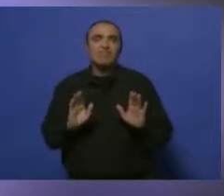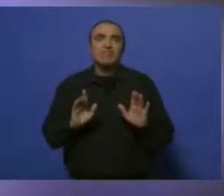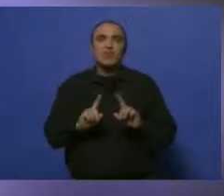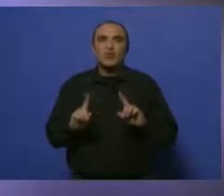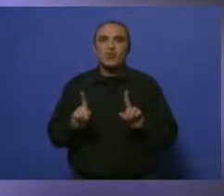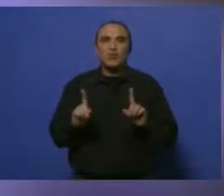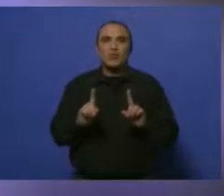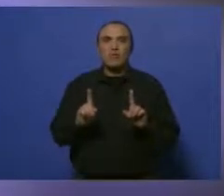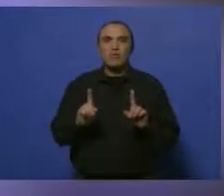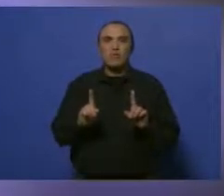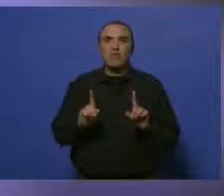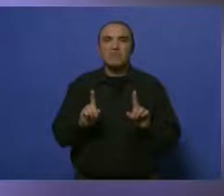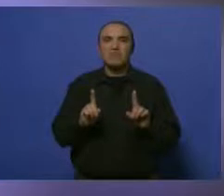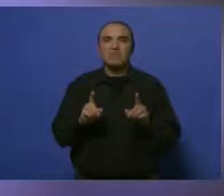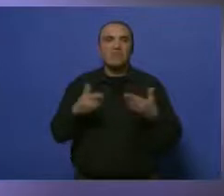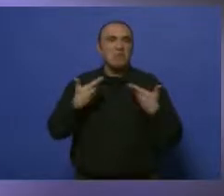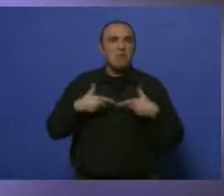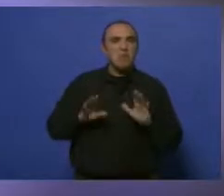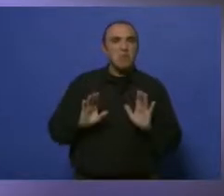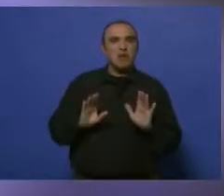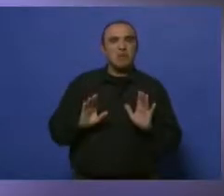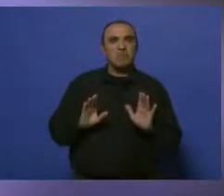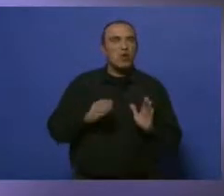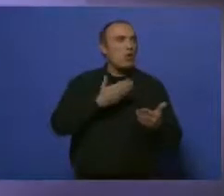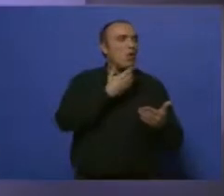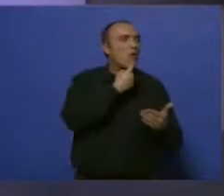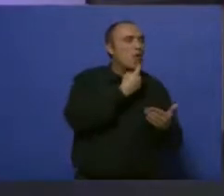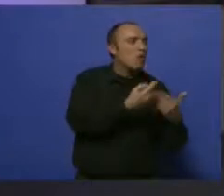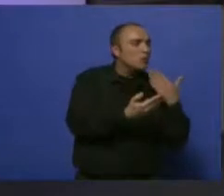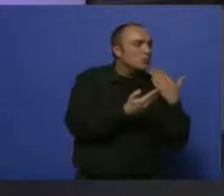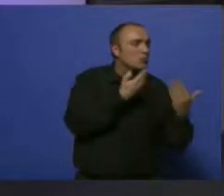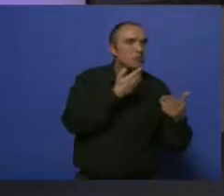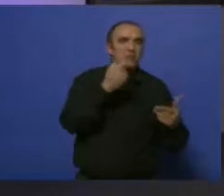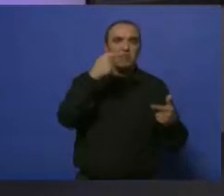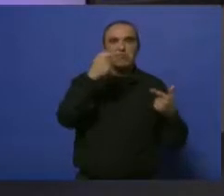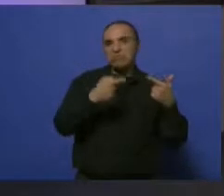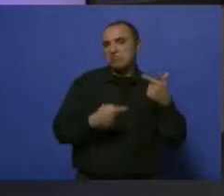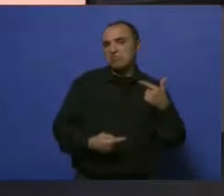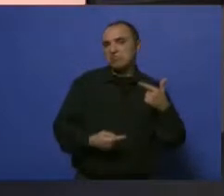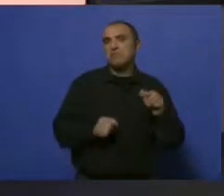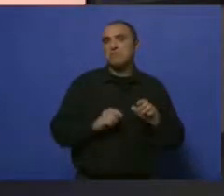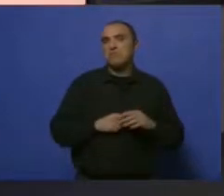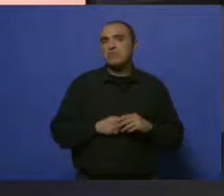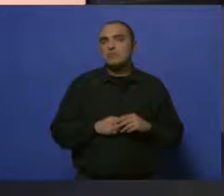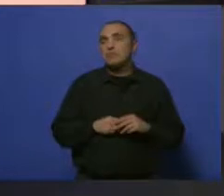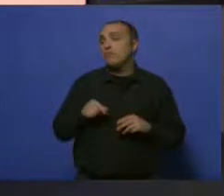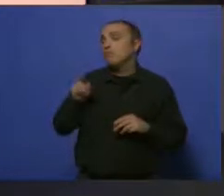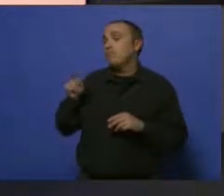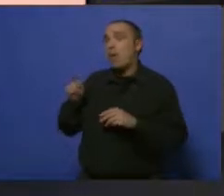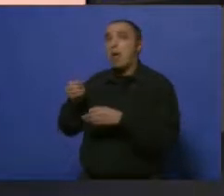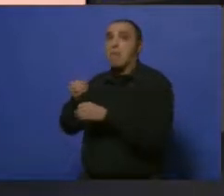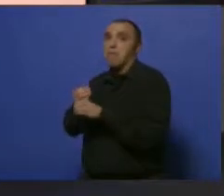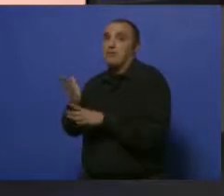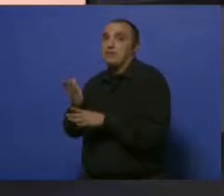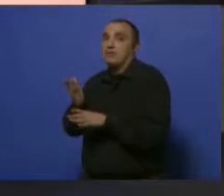la que podemos hoy seguir manejándonos en la consulta diaria. Claro. Bueno, obviamente usted es un especialista, la persona indicada para hablar en la provincia,